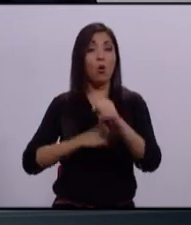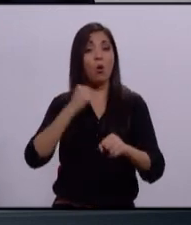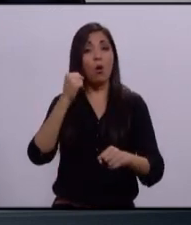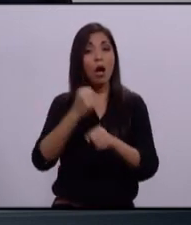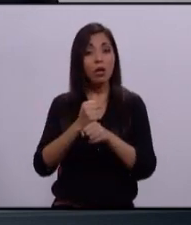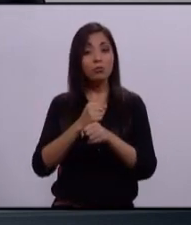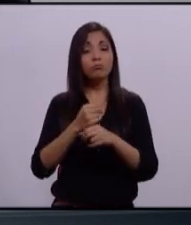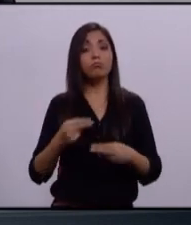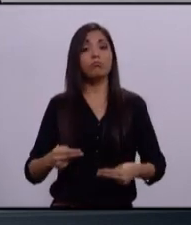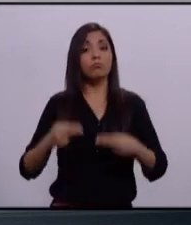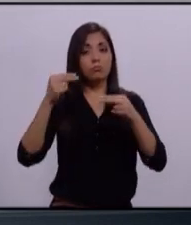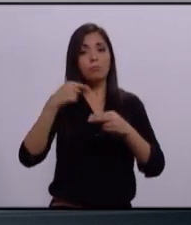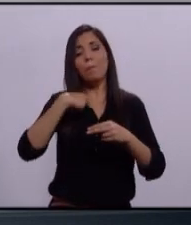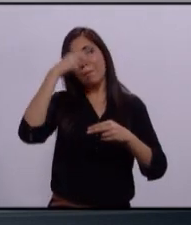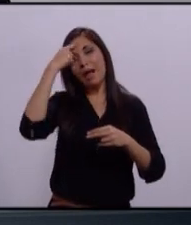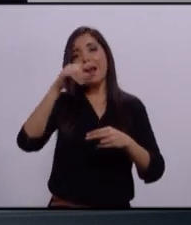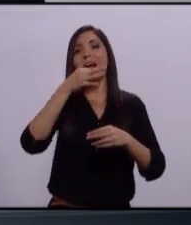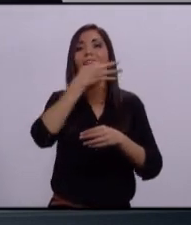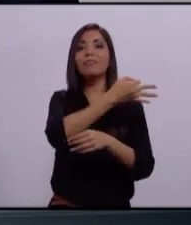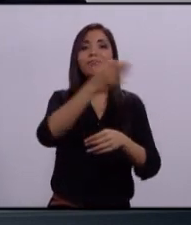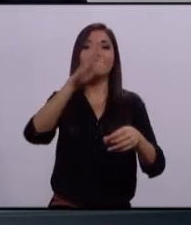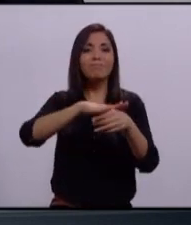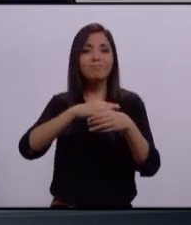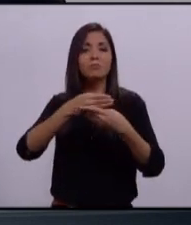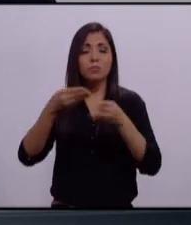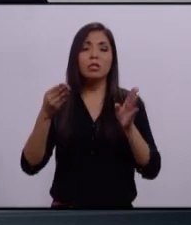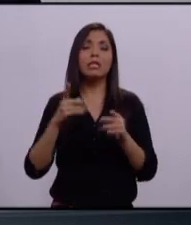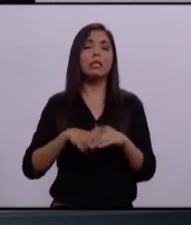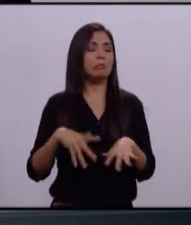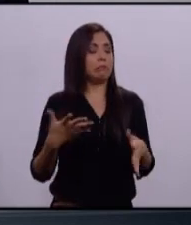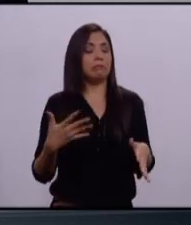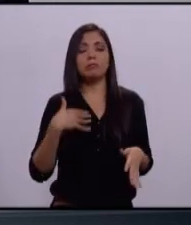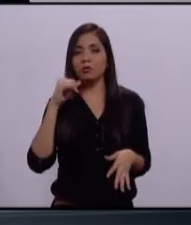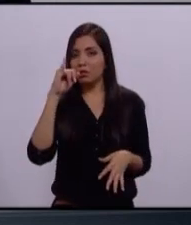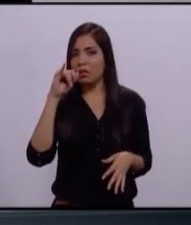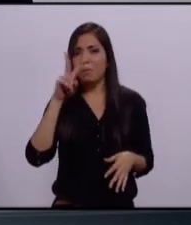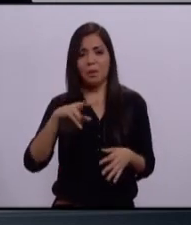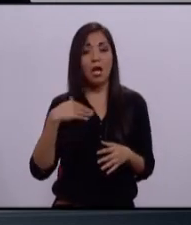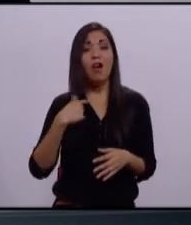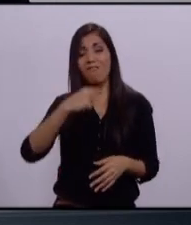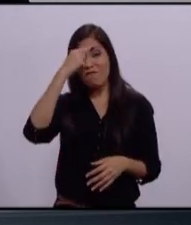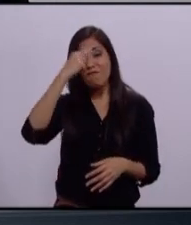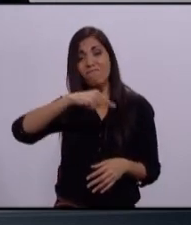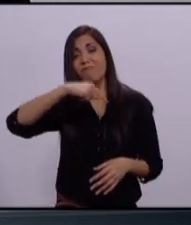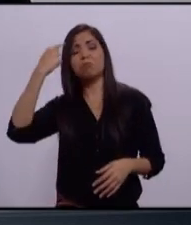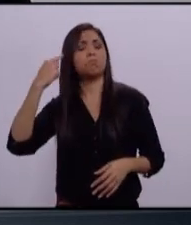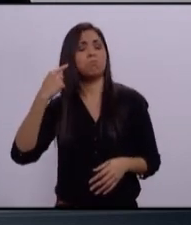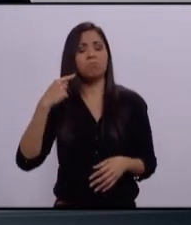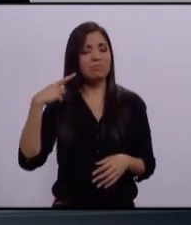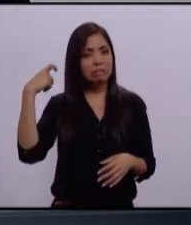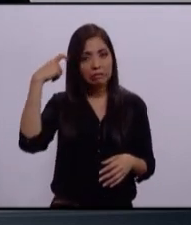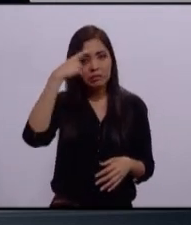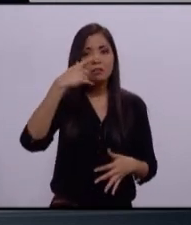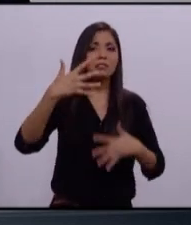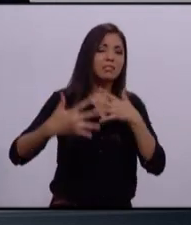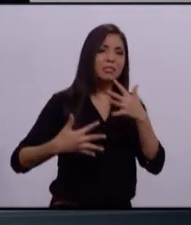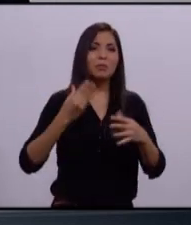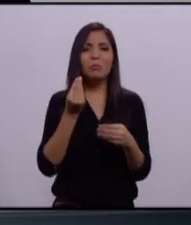me dedico a la publicidad y le he batallado. Le he batallado, he tocado puertas y he encontrado mucha problemática.